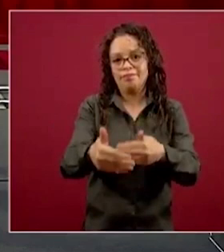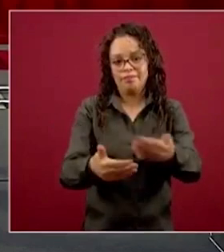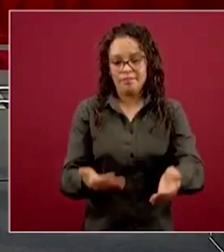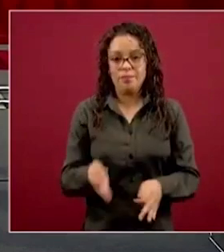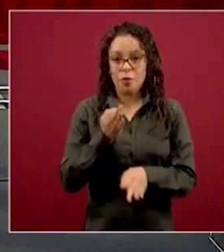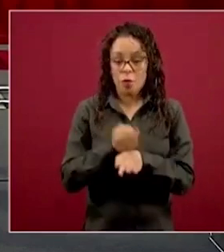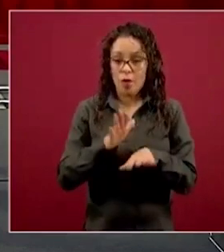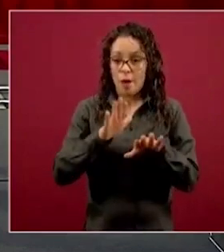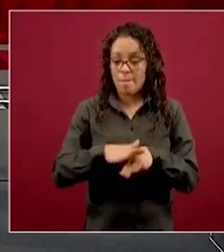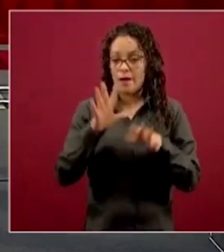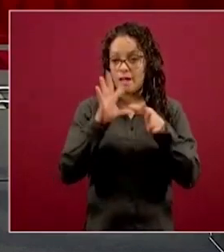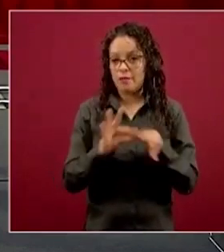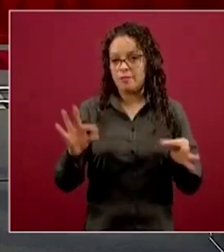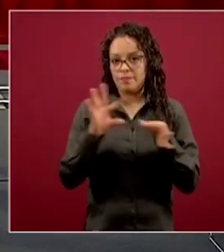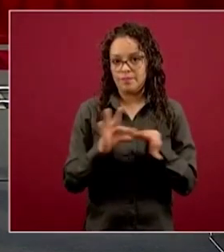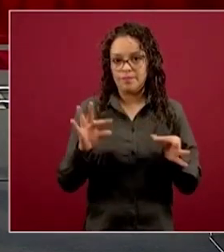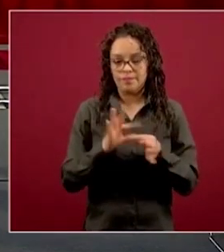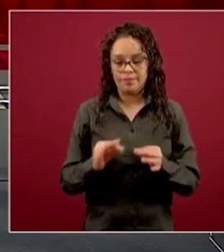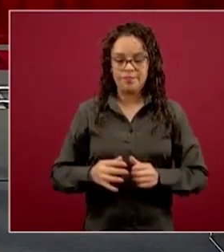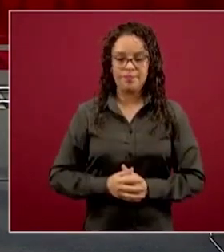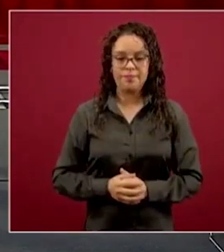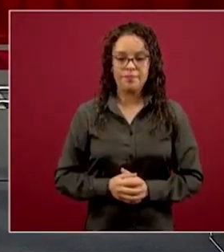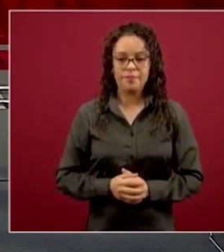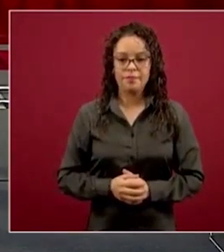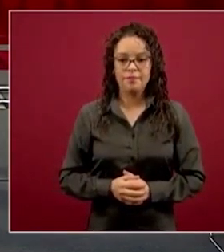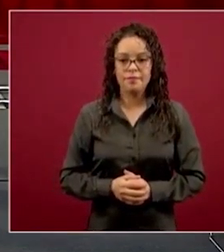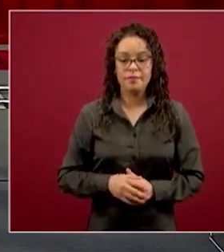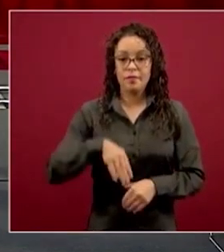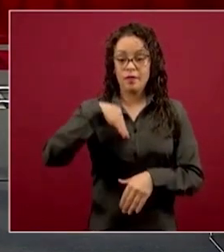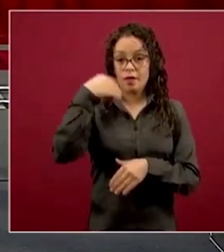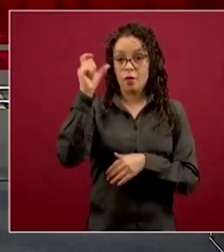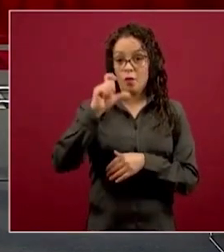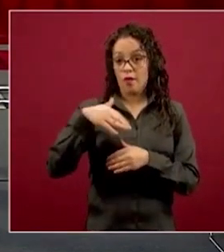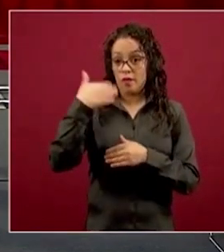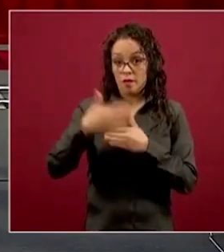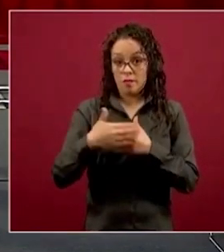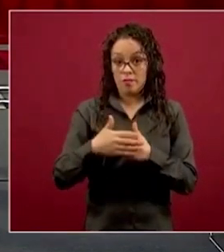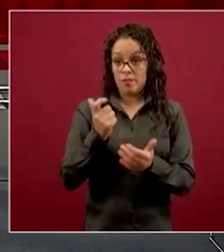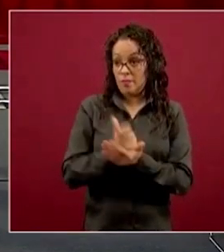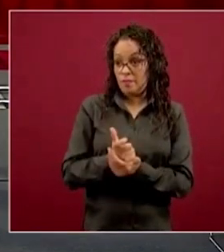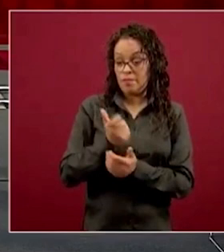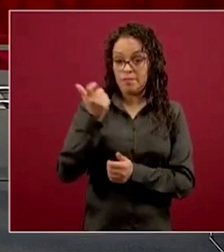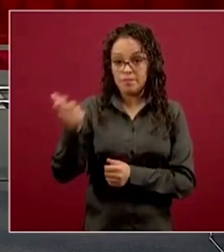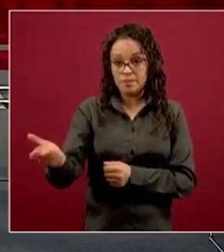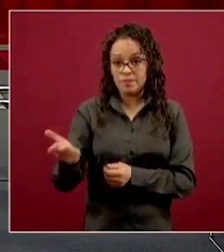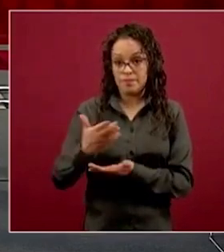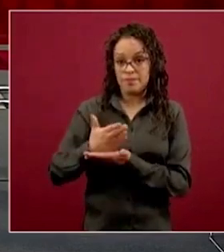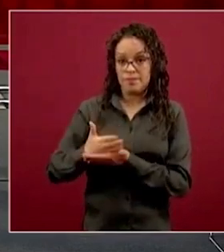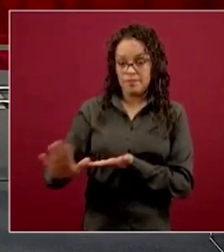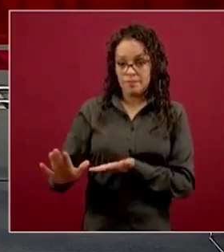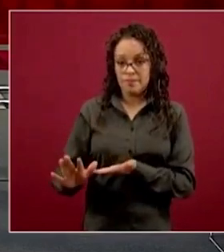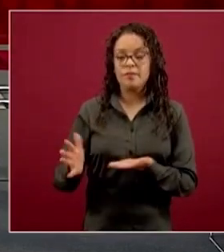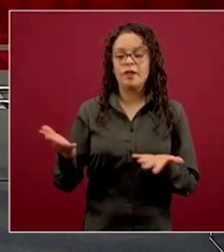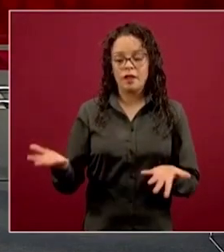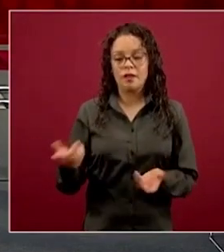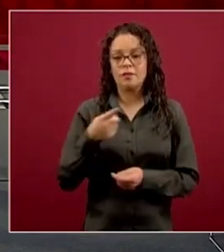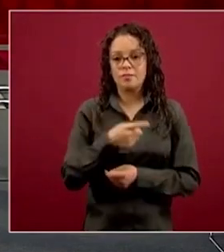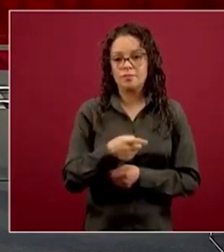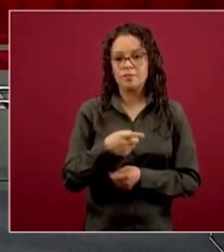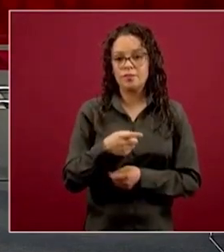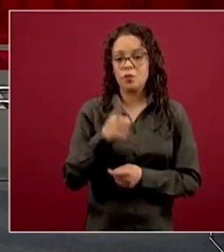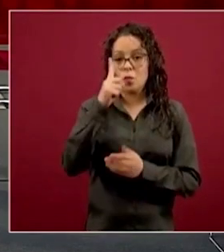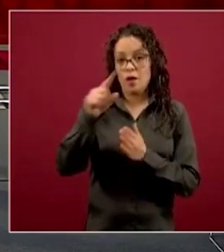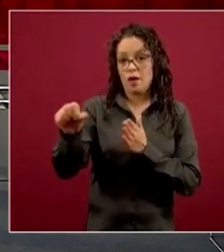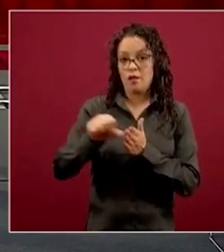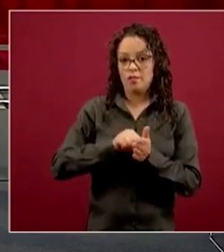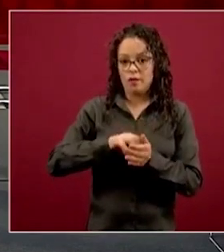vamos a seguir explicándolo también, en el próximo pago se va a observar la misma situación, van a recibir el descuento mensual del préstamo,